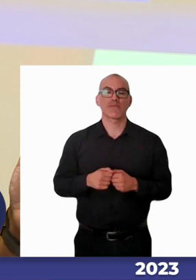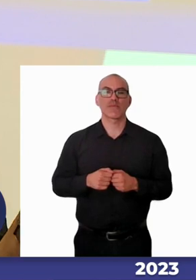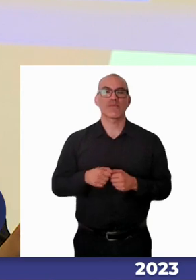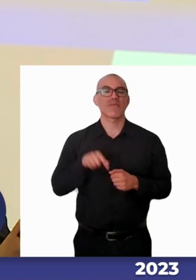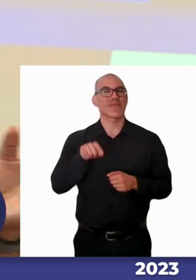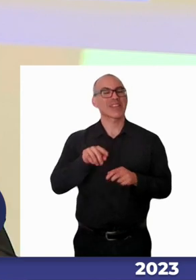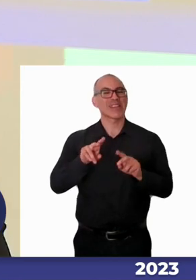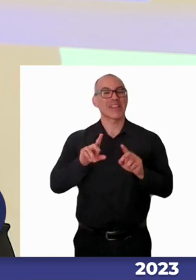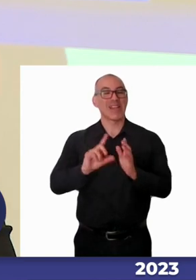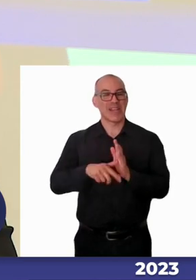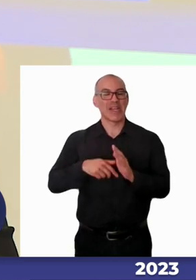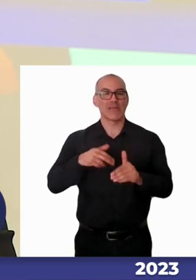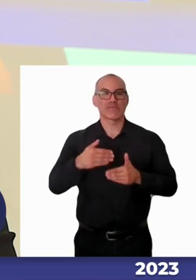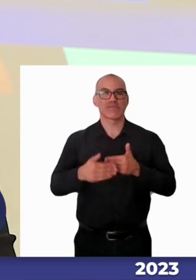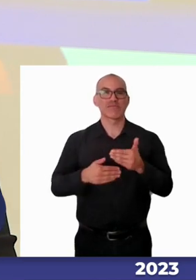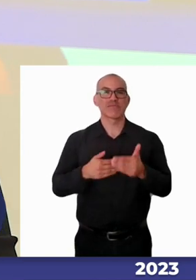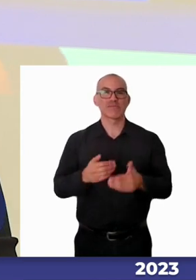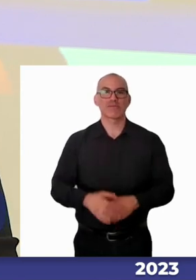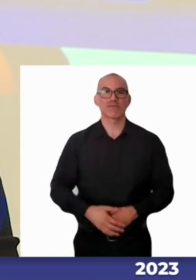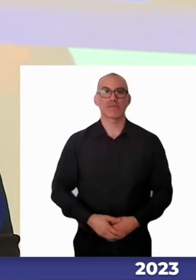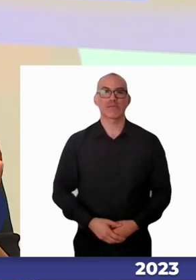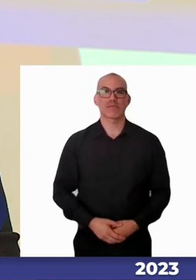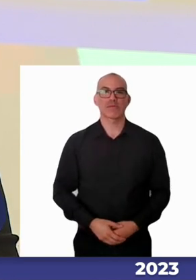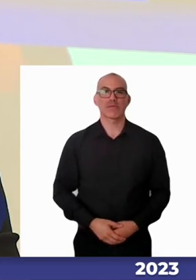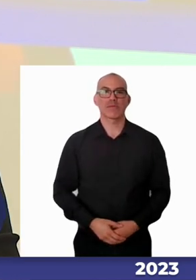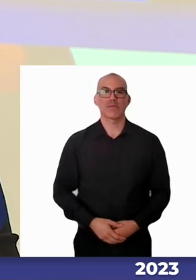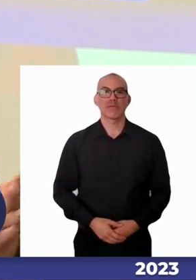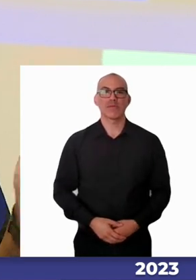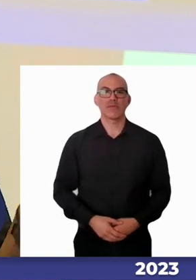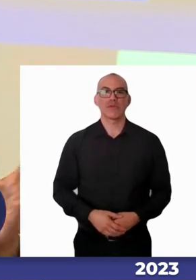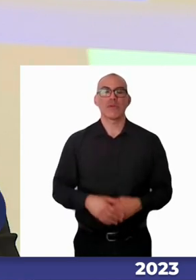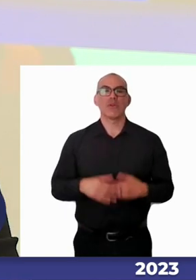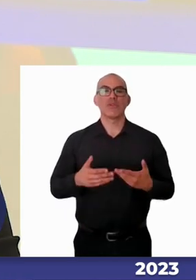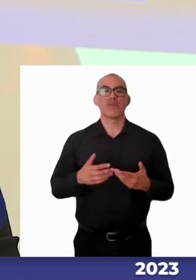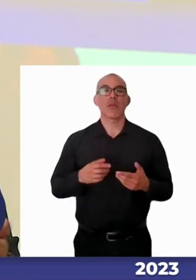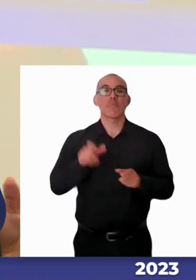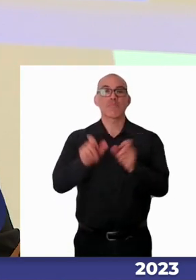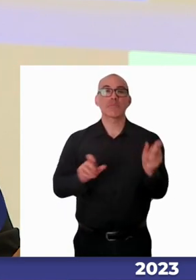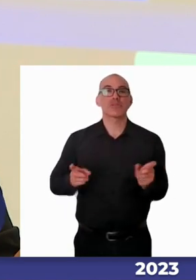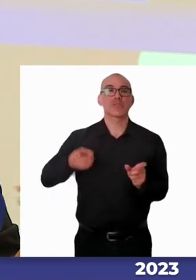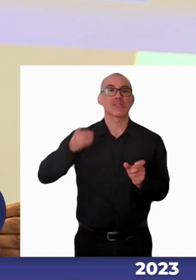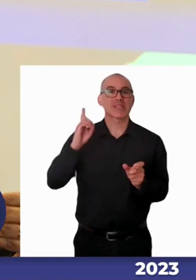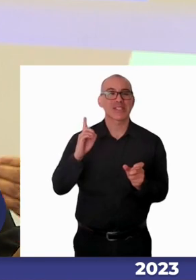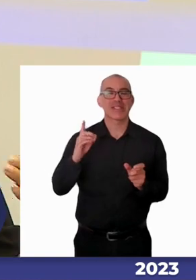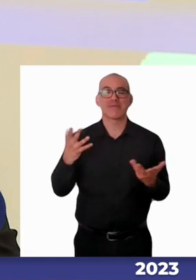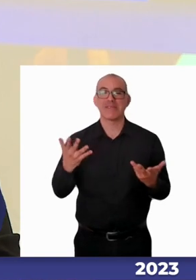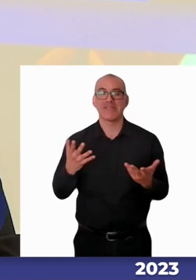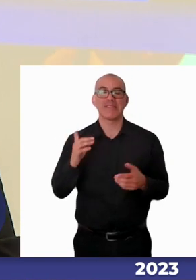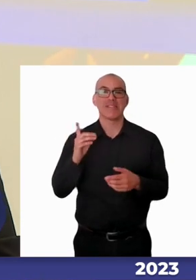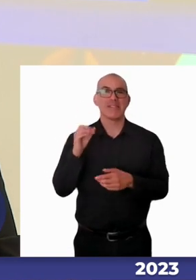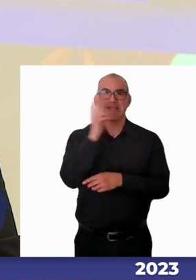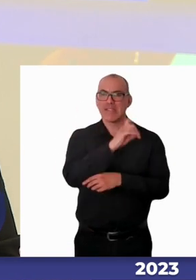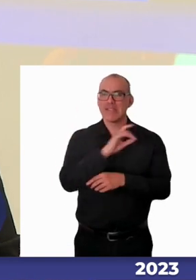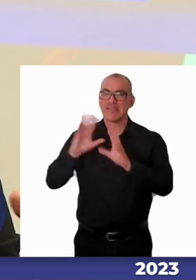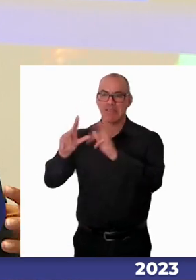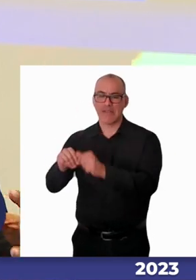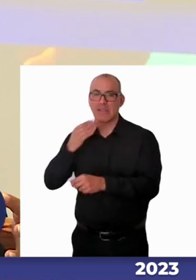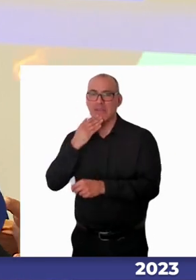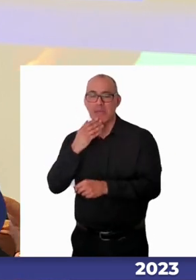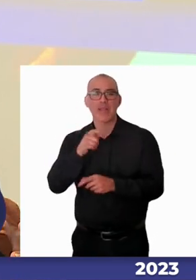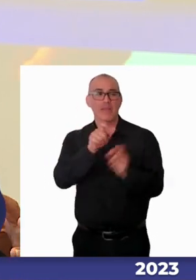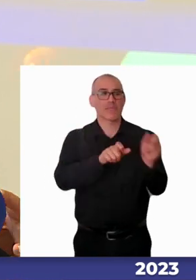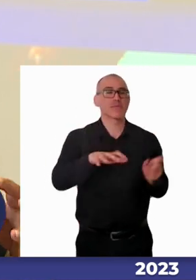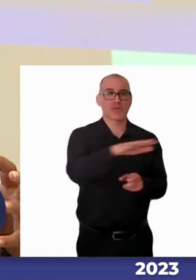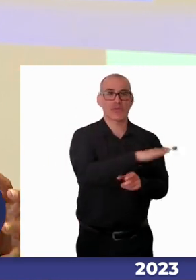un camino lento para las personas con discapacidad, para su familia, pero también para la sociedad. Un camino